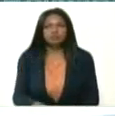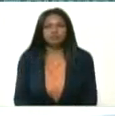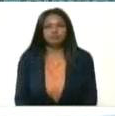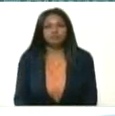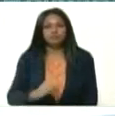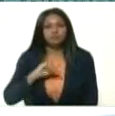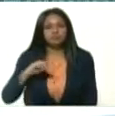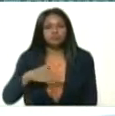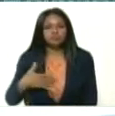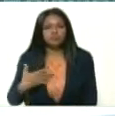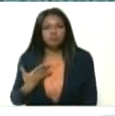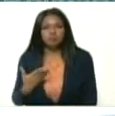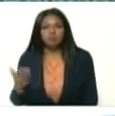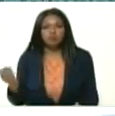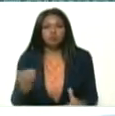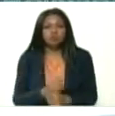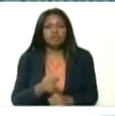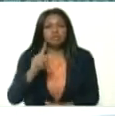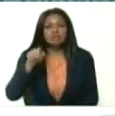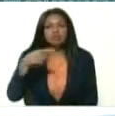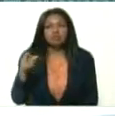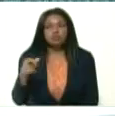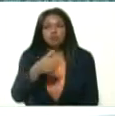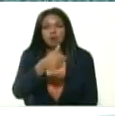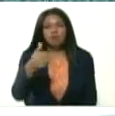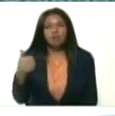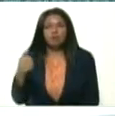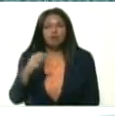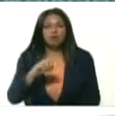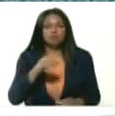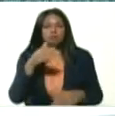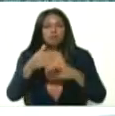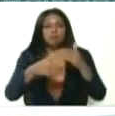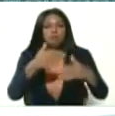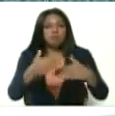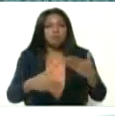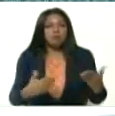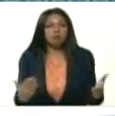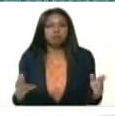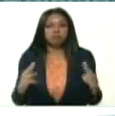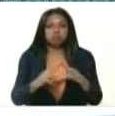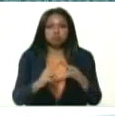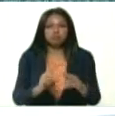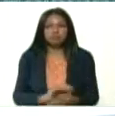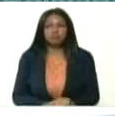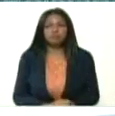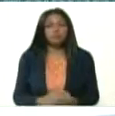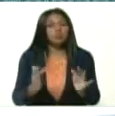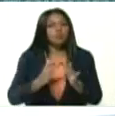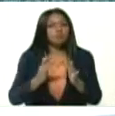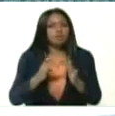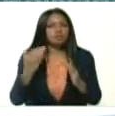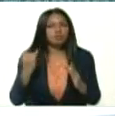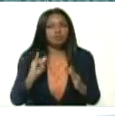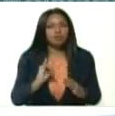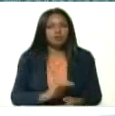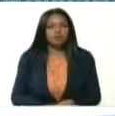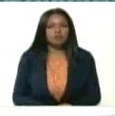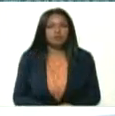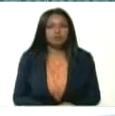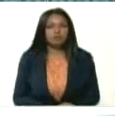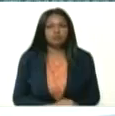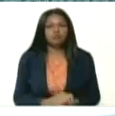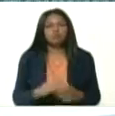detectar, presidente, cómo se dio, en cada caso, la cadena de transmisión, qué contactos directos tuvo, qué contactos